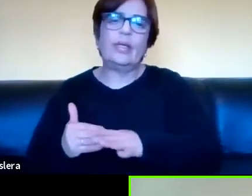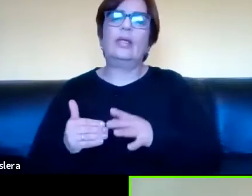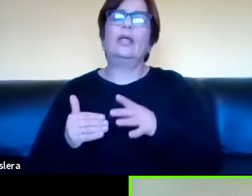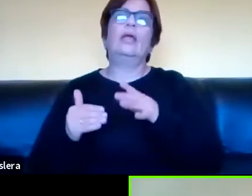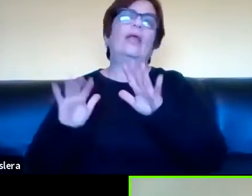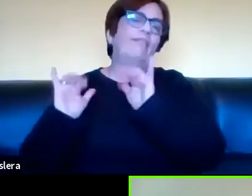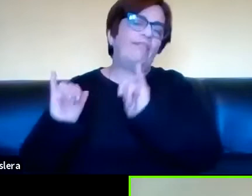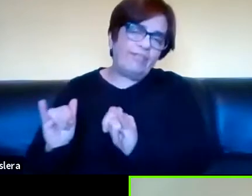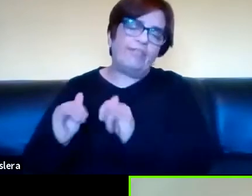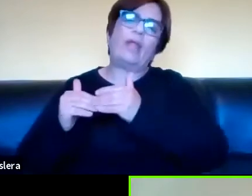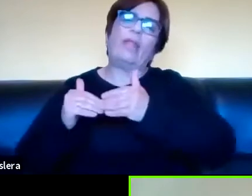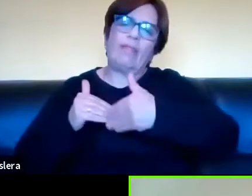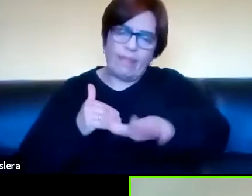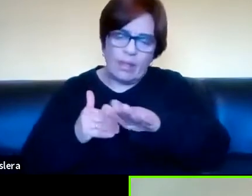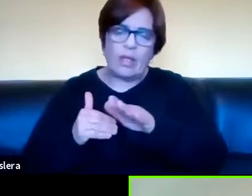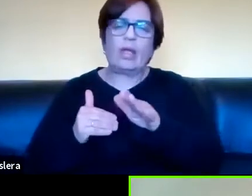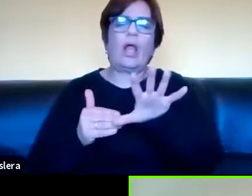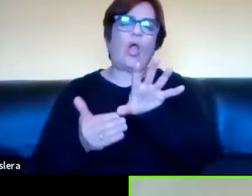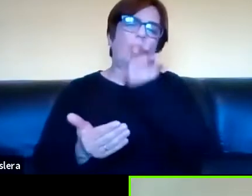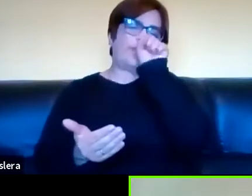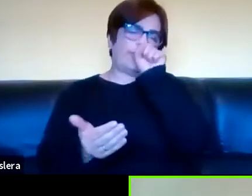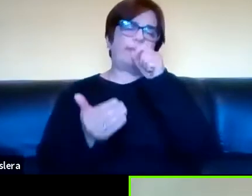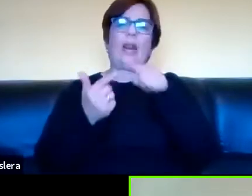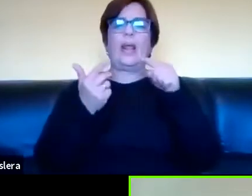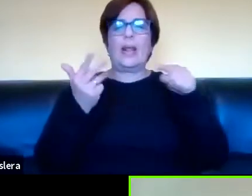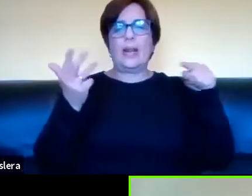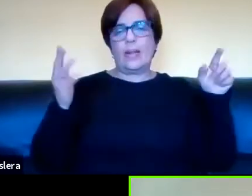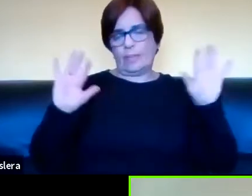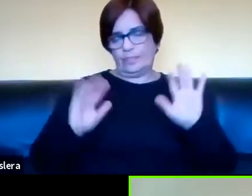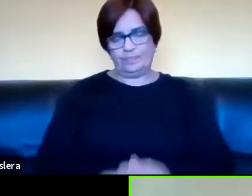permanecer, objetivar, interpretar, bla, bla, bla, bla.